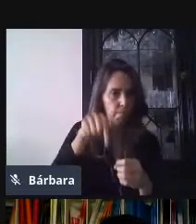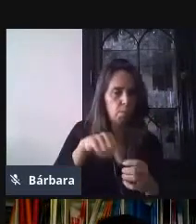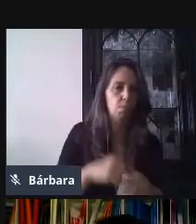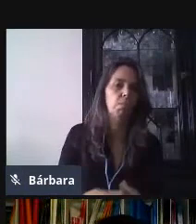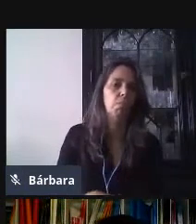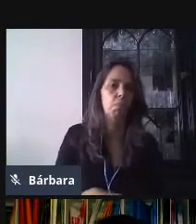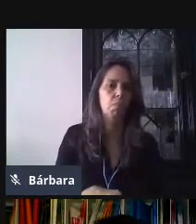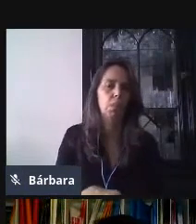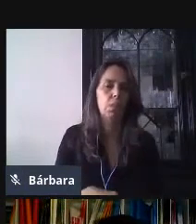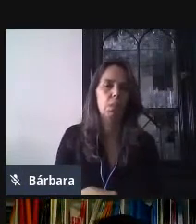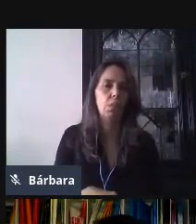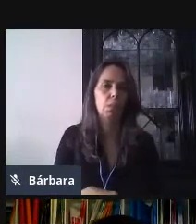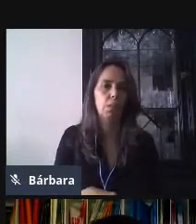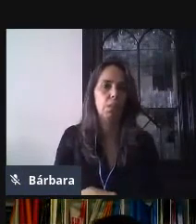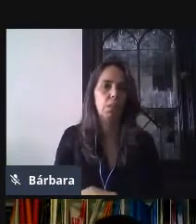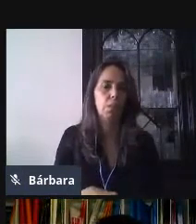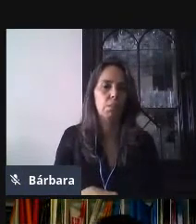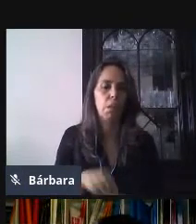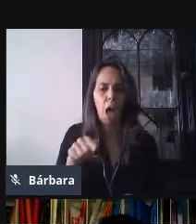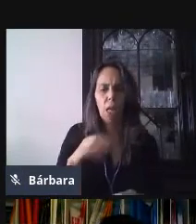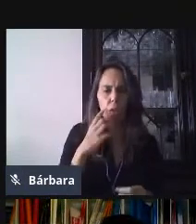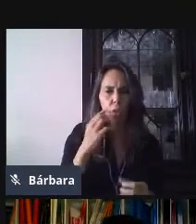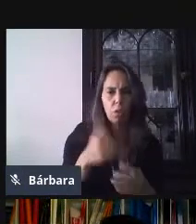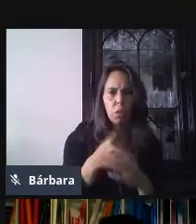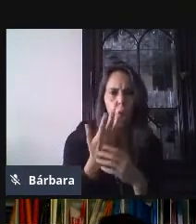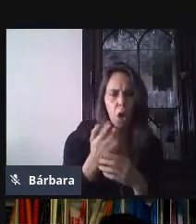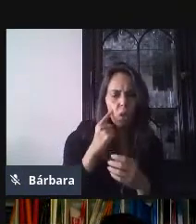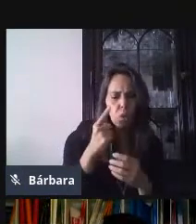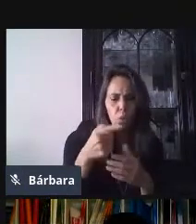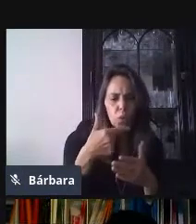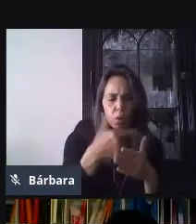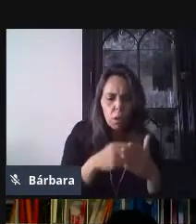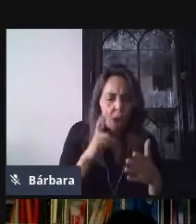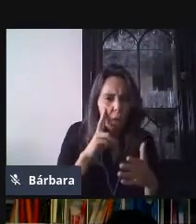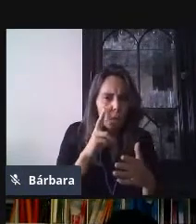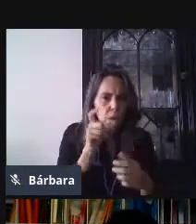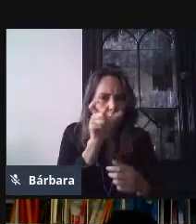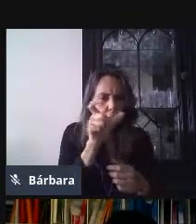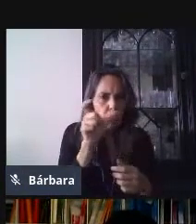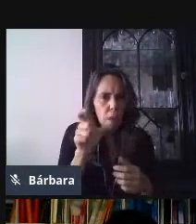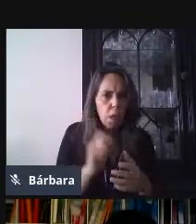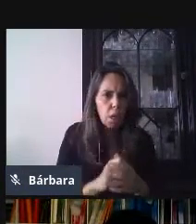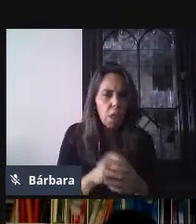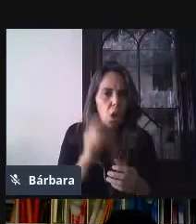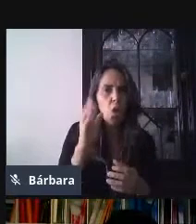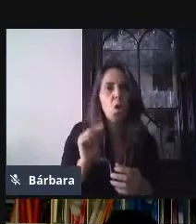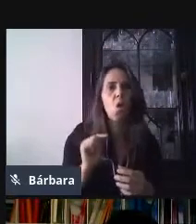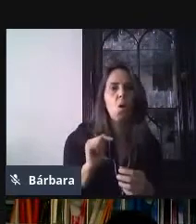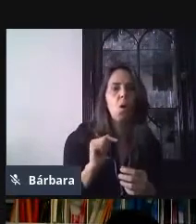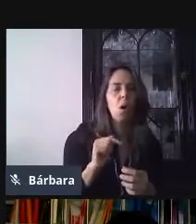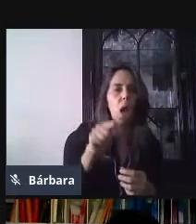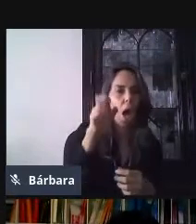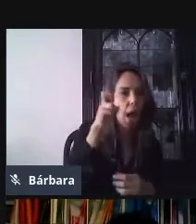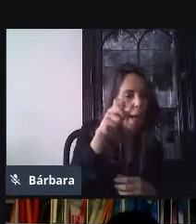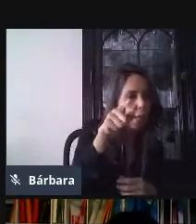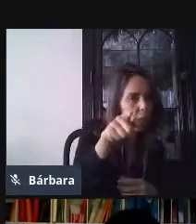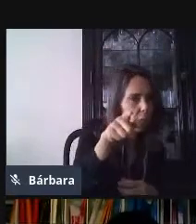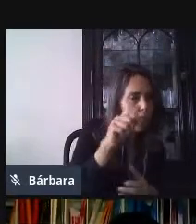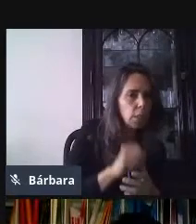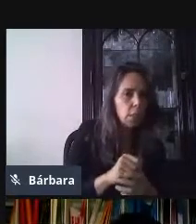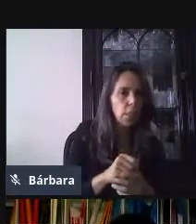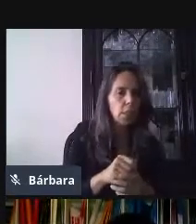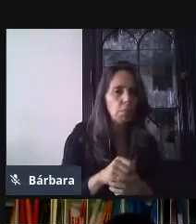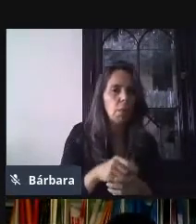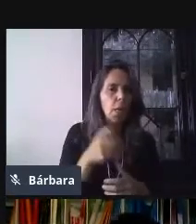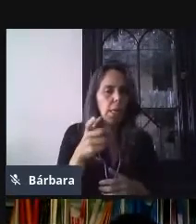a la clase que yo quiera compartir, es mi formulario. Y me voy a ir a Trabajo en clase para crear una tarea. Voy a dar clic